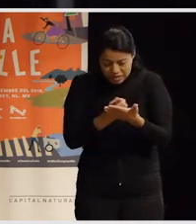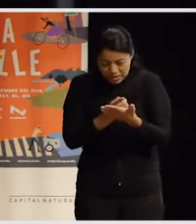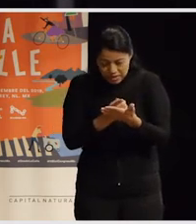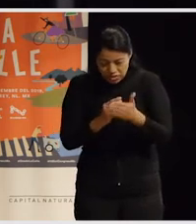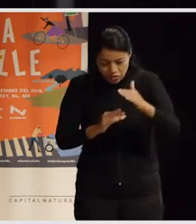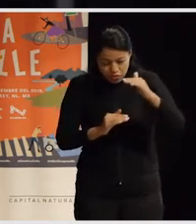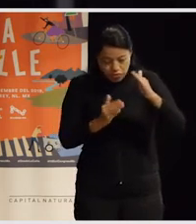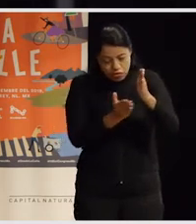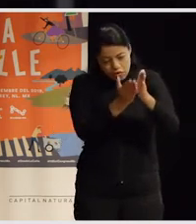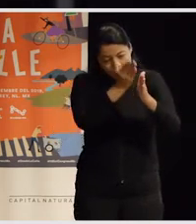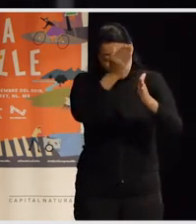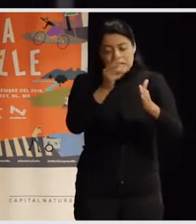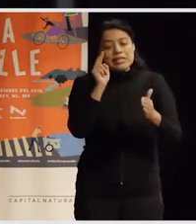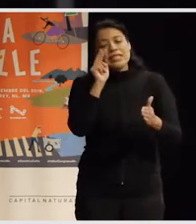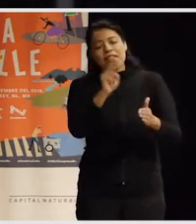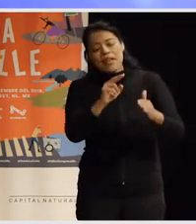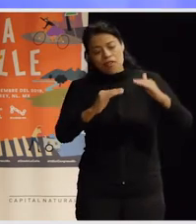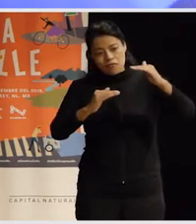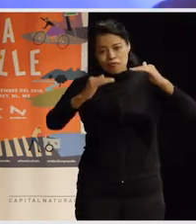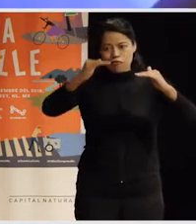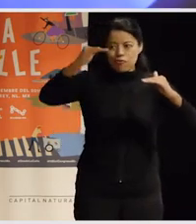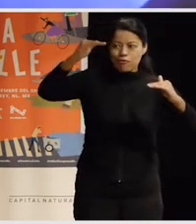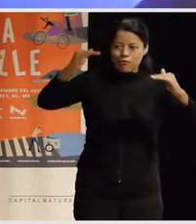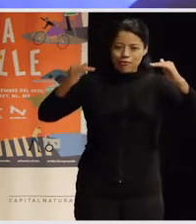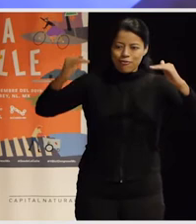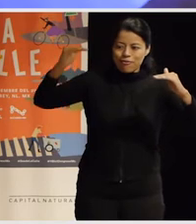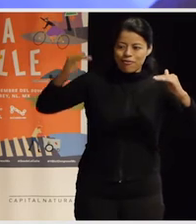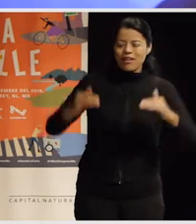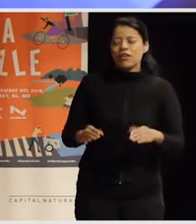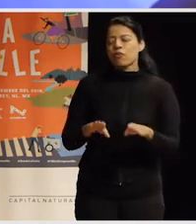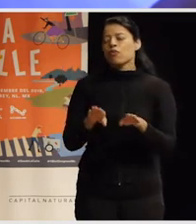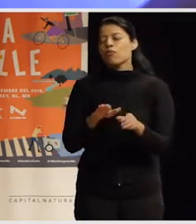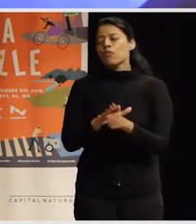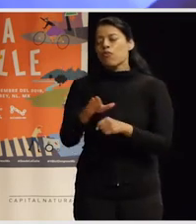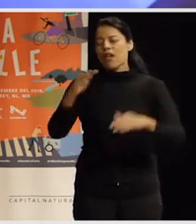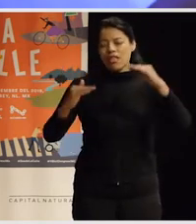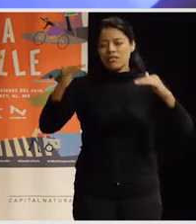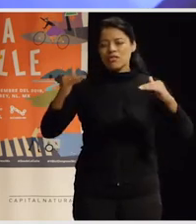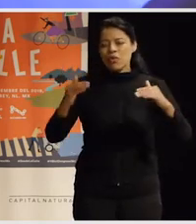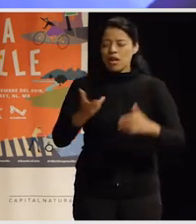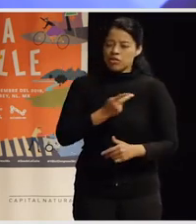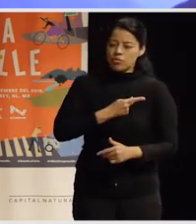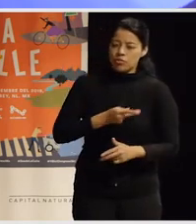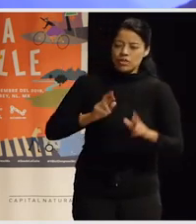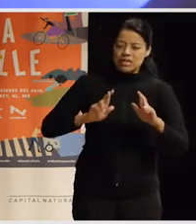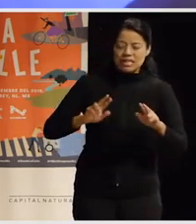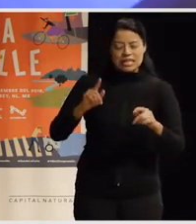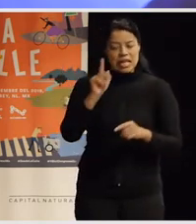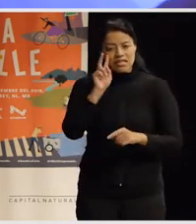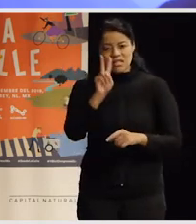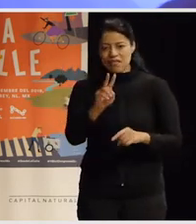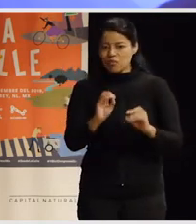las desigualdades. Sí. Bueno, respecto a esto es como un dilema, ¿no? Es una idea,